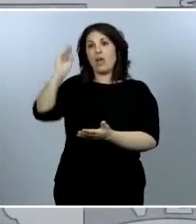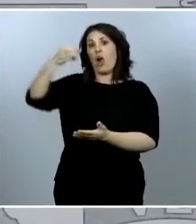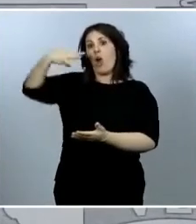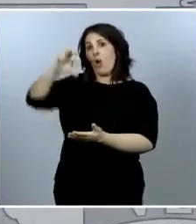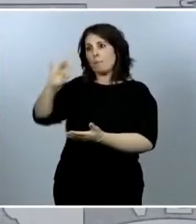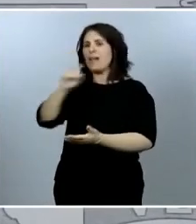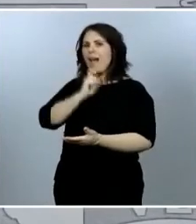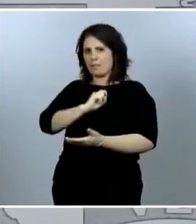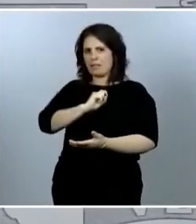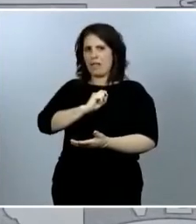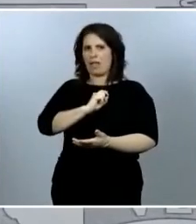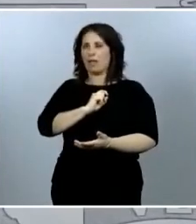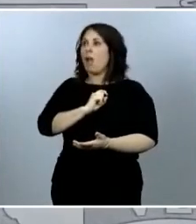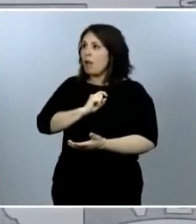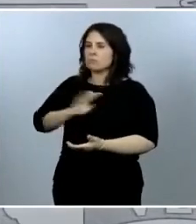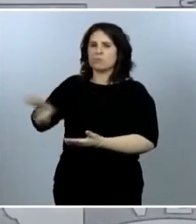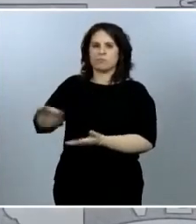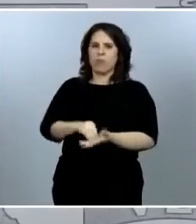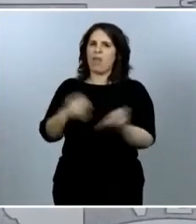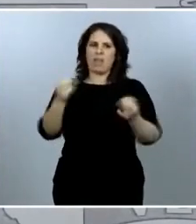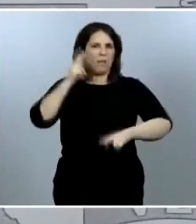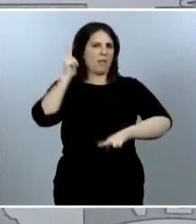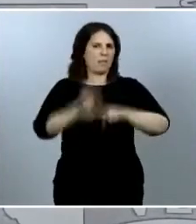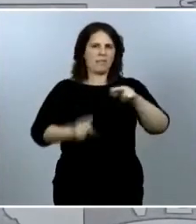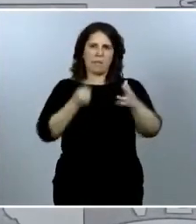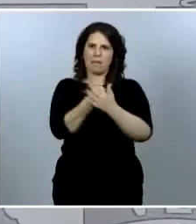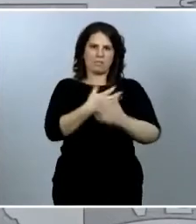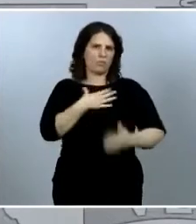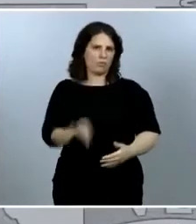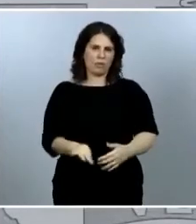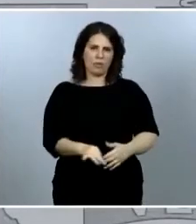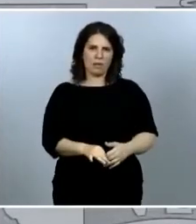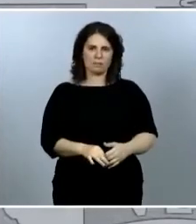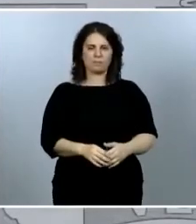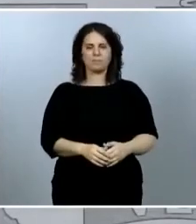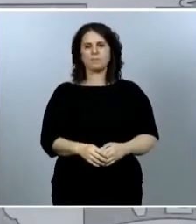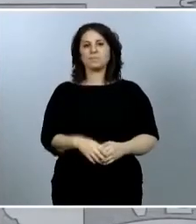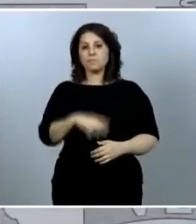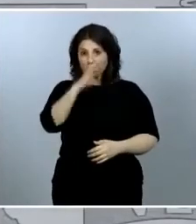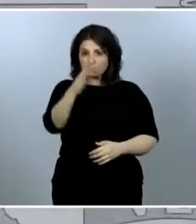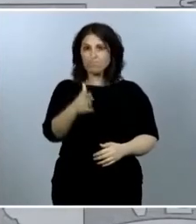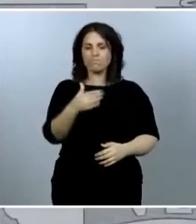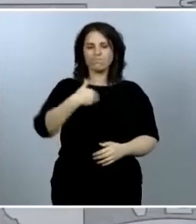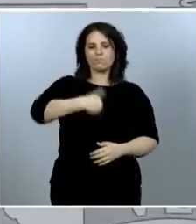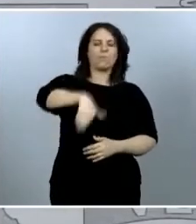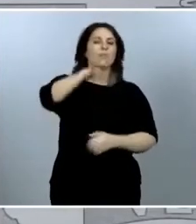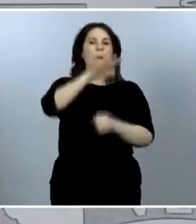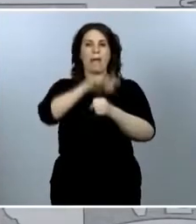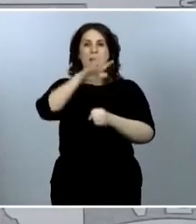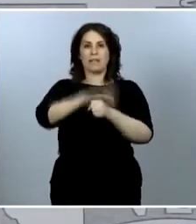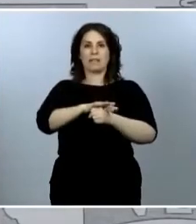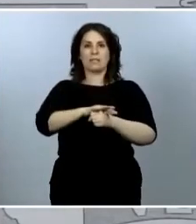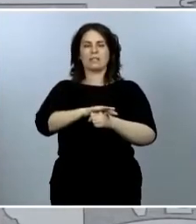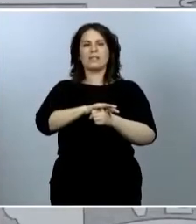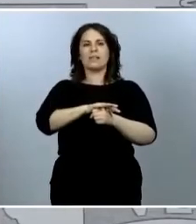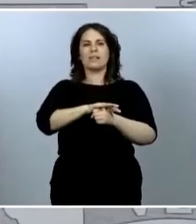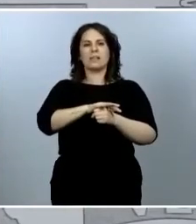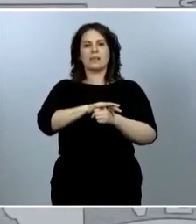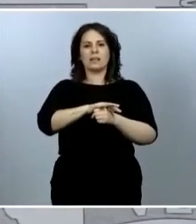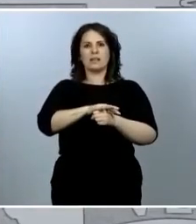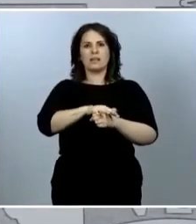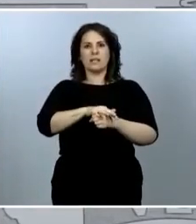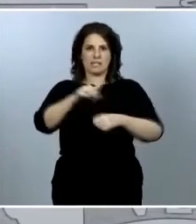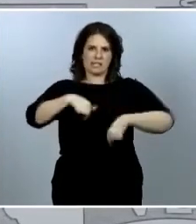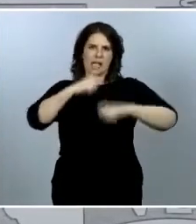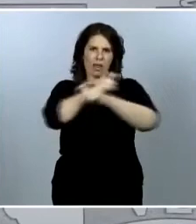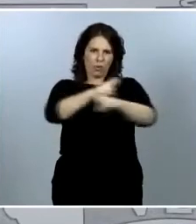evitarla a toda costa. Por eso, este próximo martes aprobaremos, y esto es el anuncio que me gustaría hacerles,